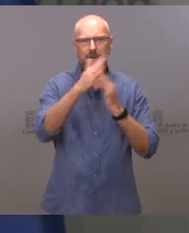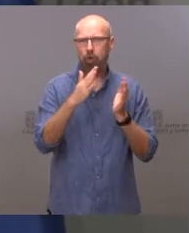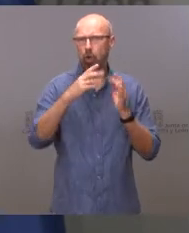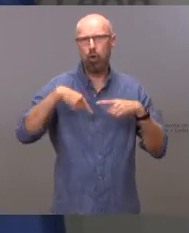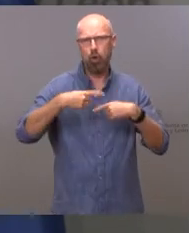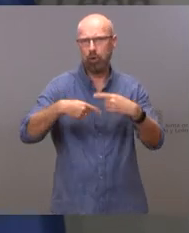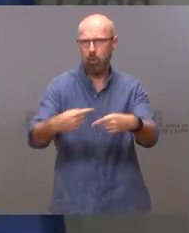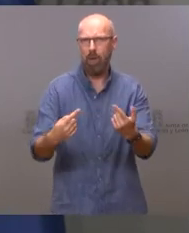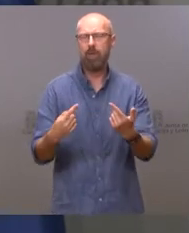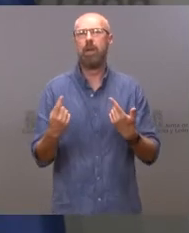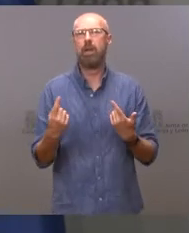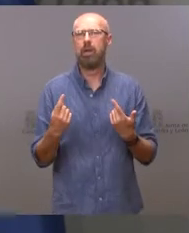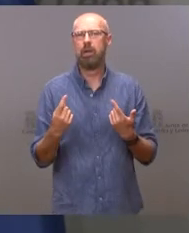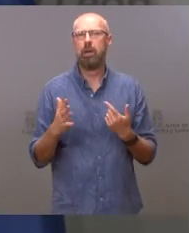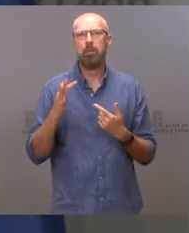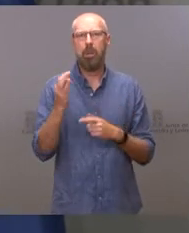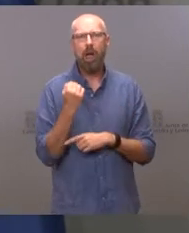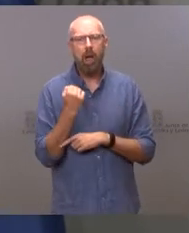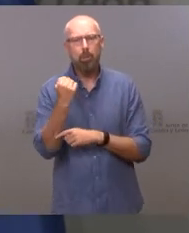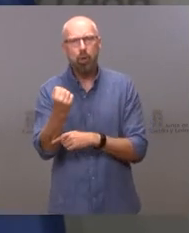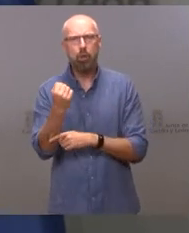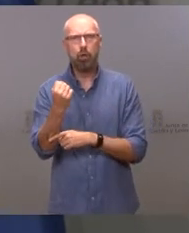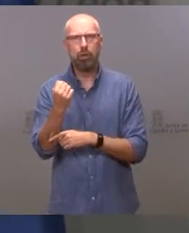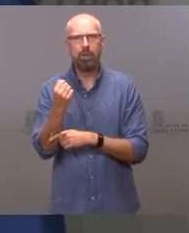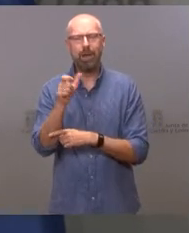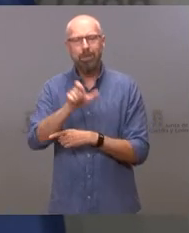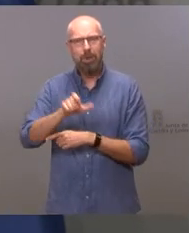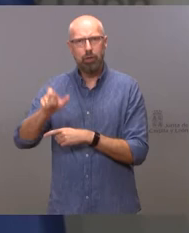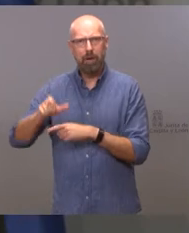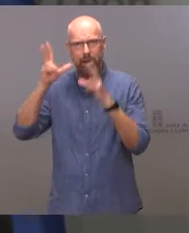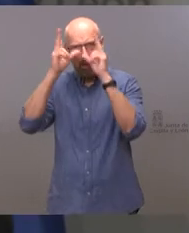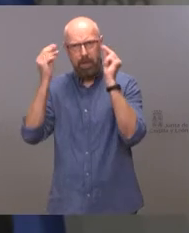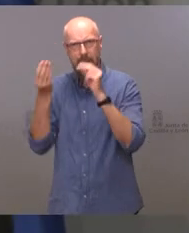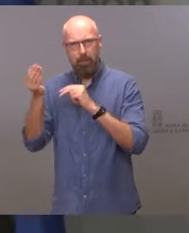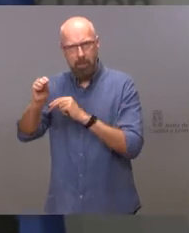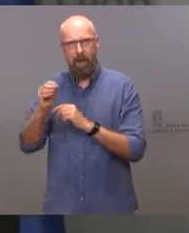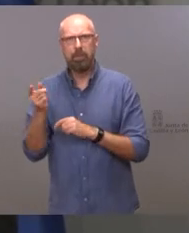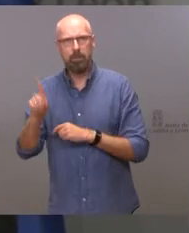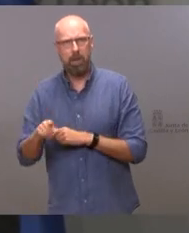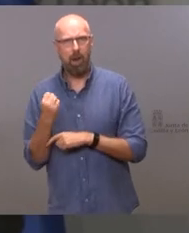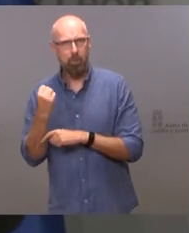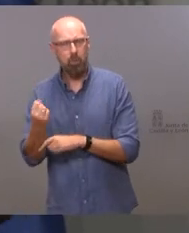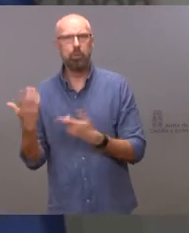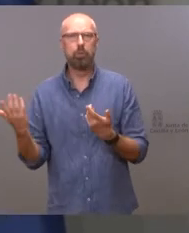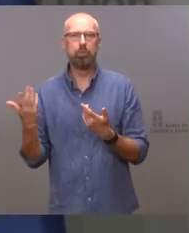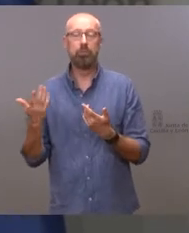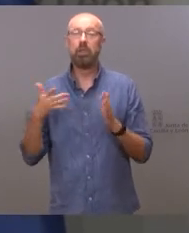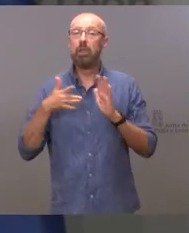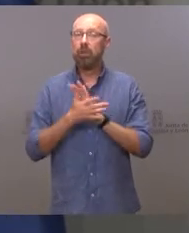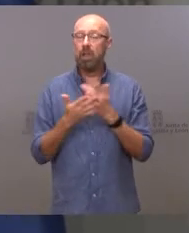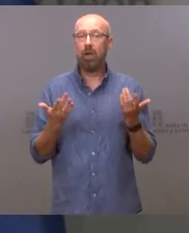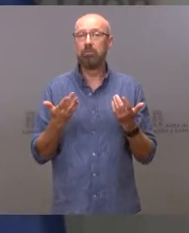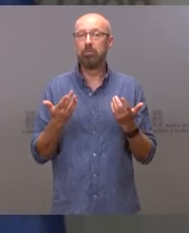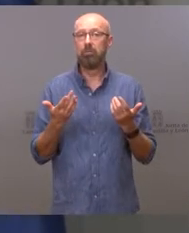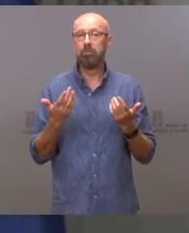en reforzar también nuestra dotación de personal de enfermería y, por tanto, está muy lejos de lo